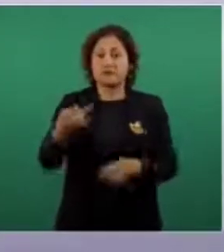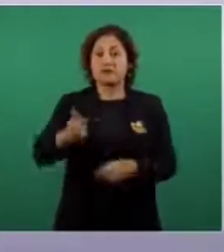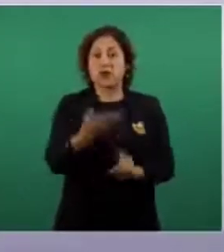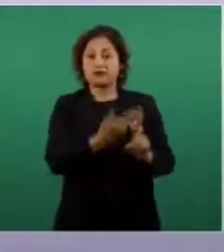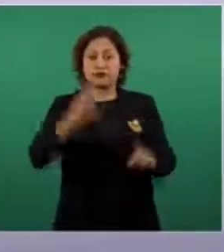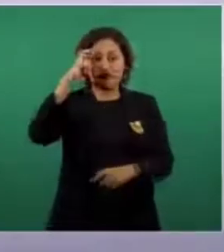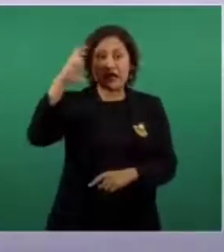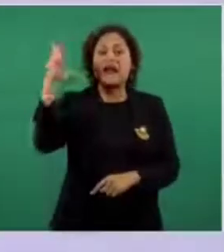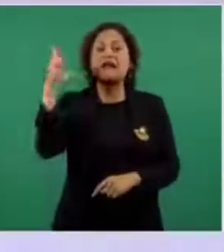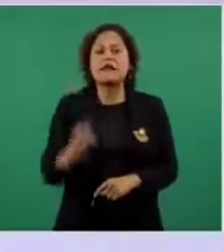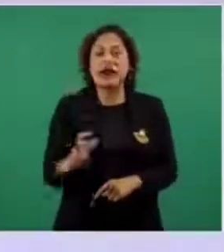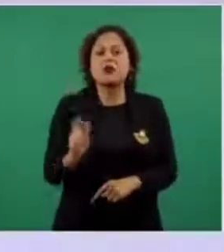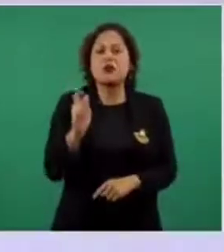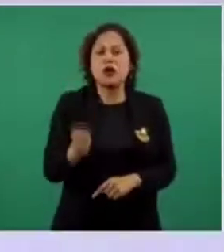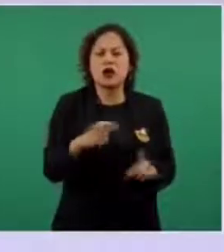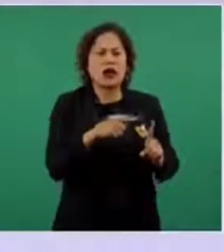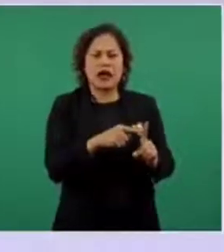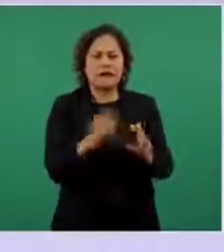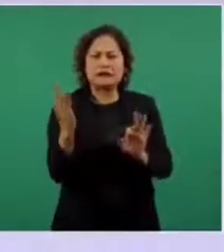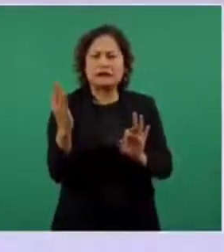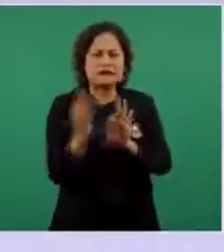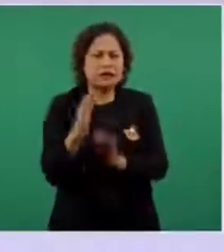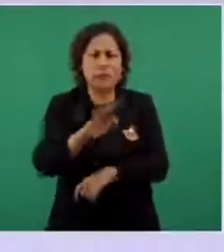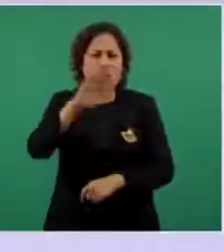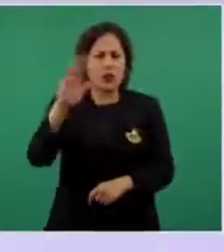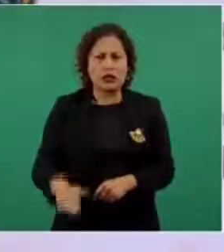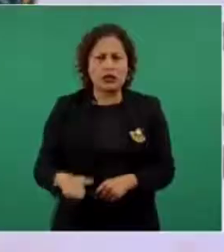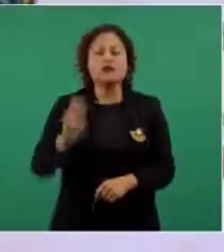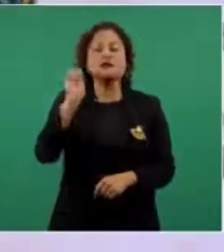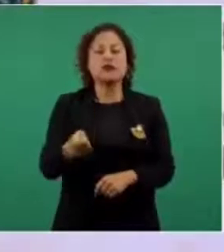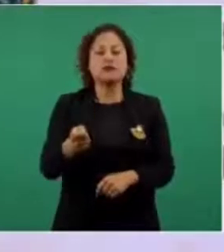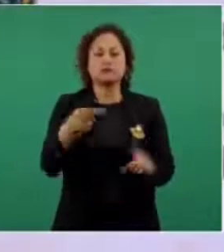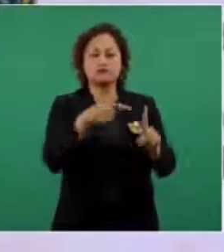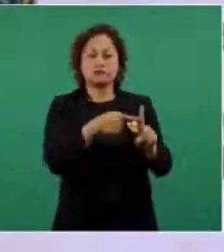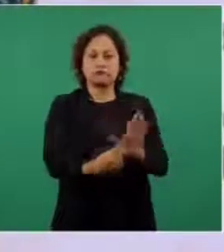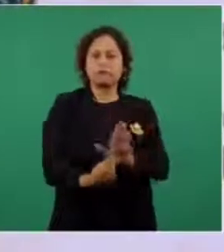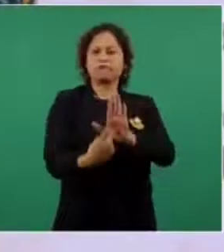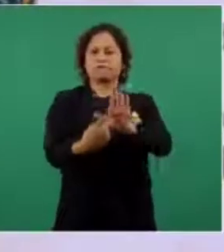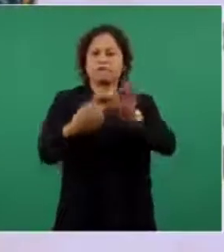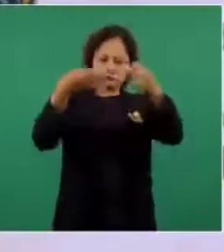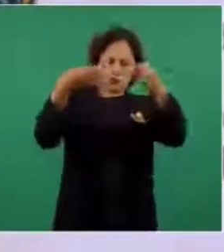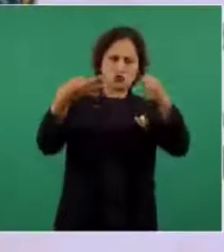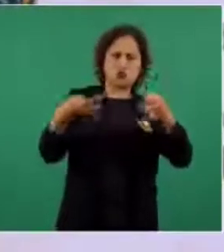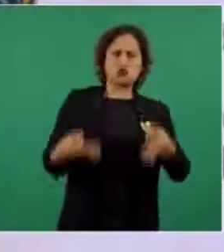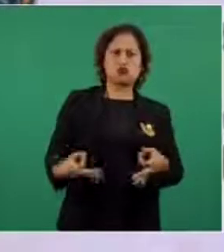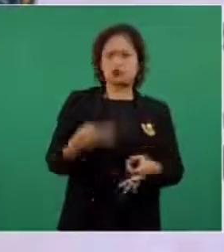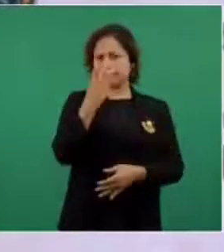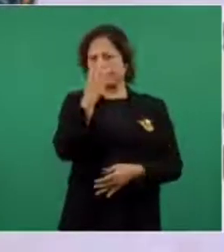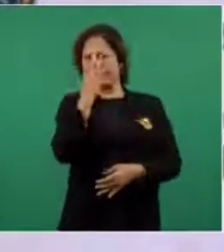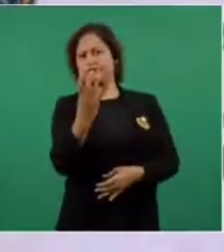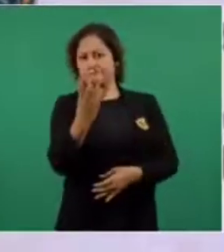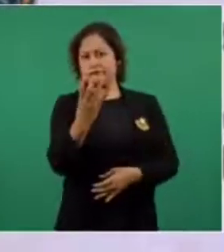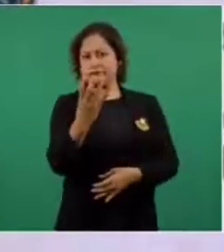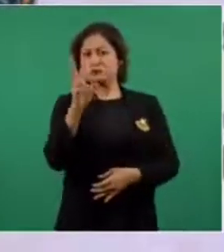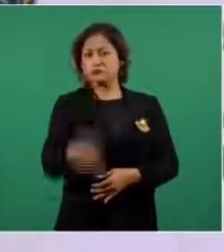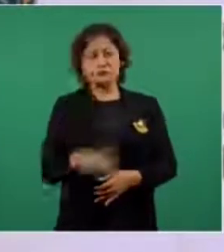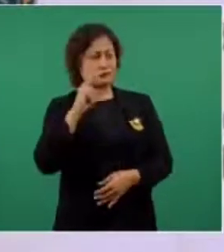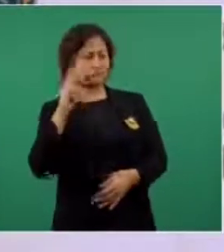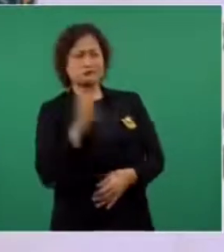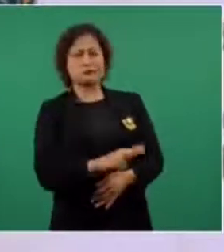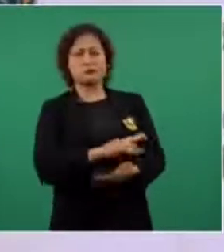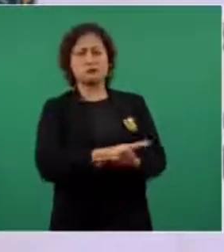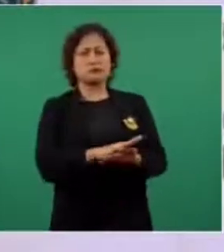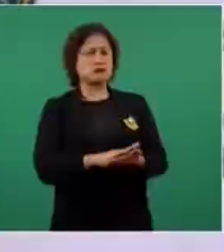en sus últimas horas dio muestra de un temple excepcional y de una serenidad